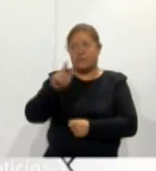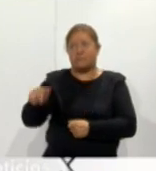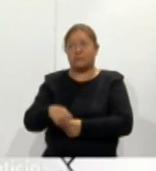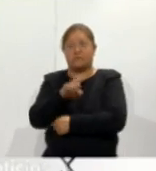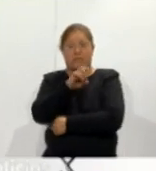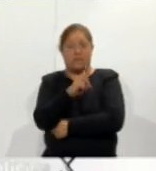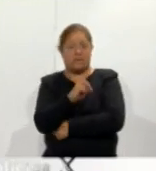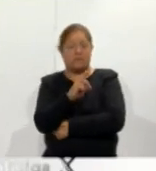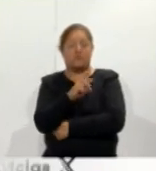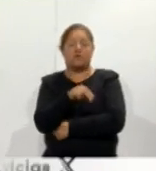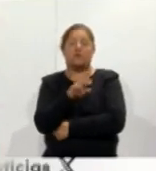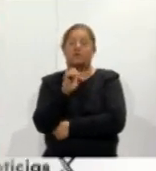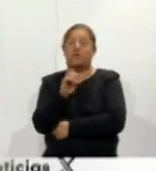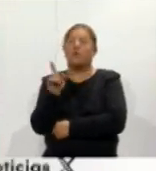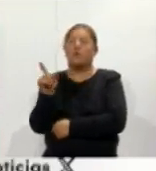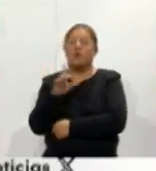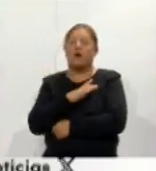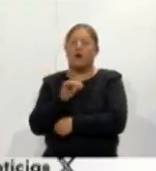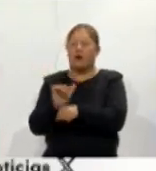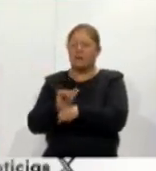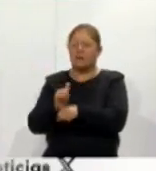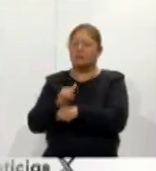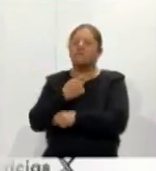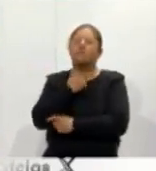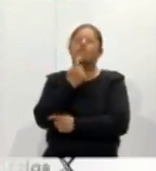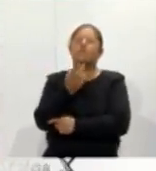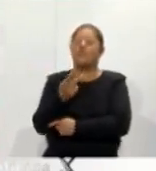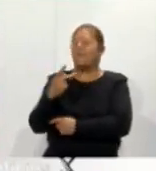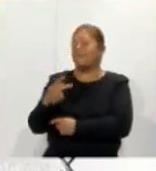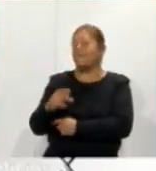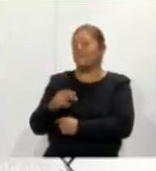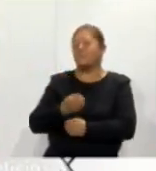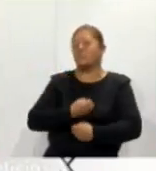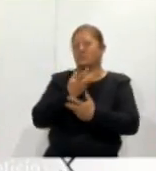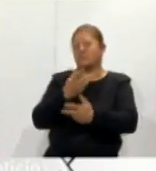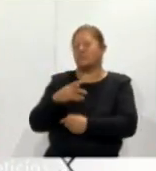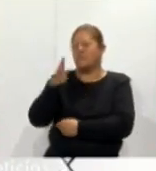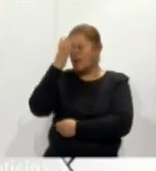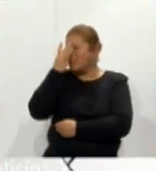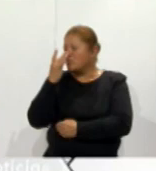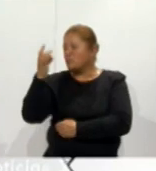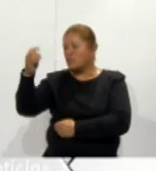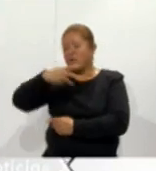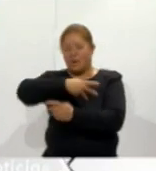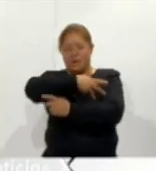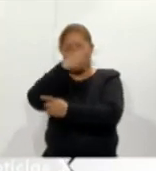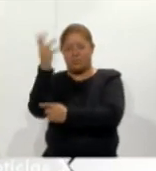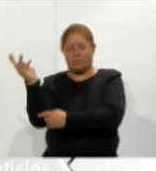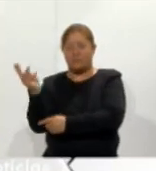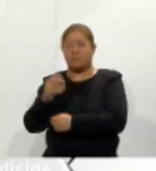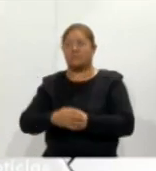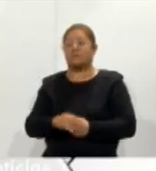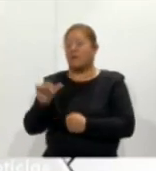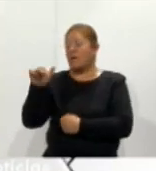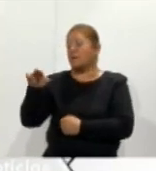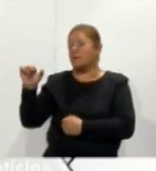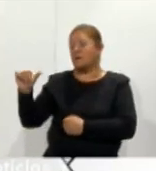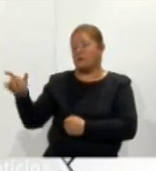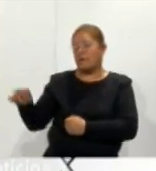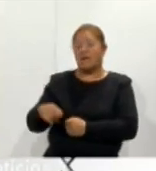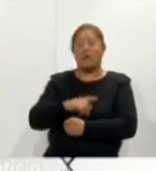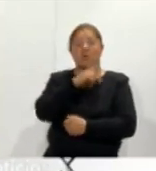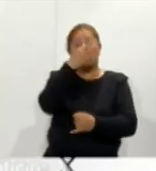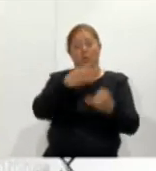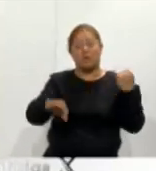Figueroa, dramaturga y actriz, prestó su voz a la poesía La bruja y el arco iris, de Anedit Sánchez Sánchez. Y finalmente, la